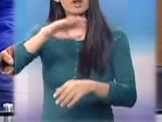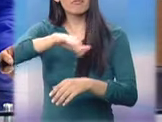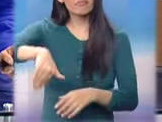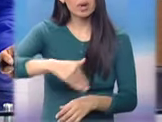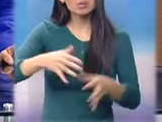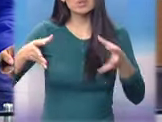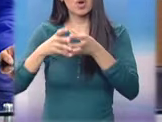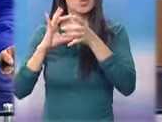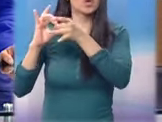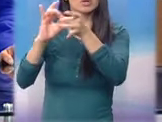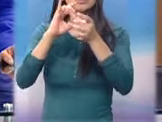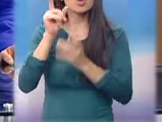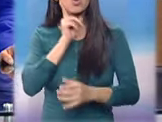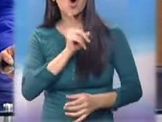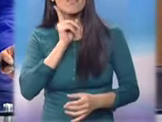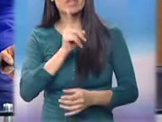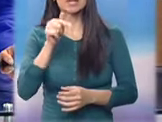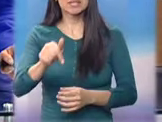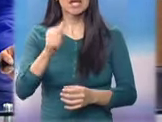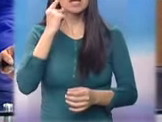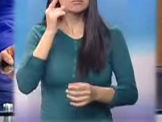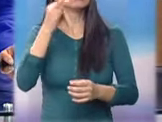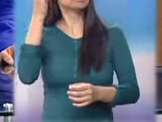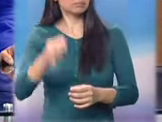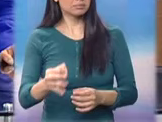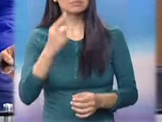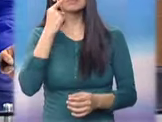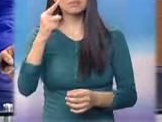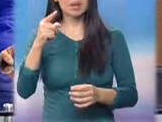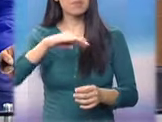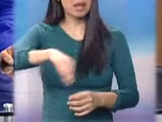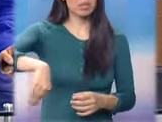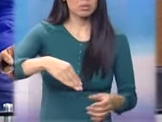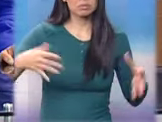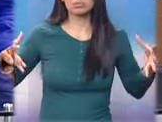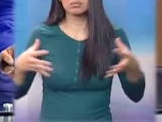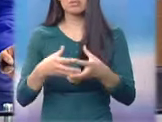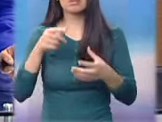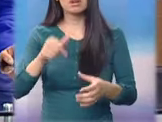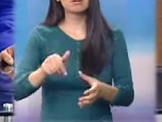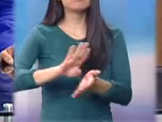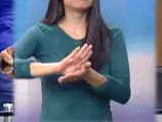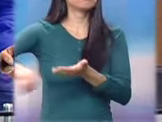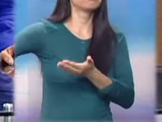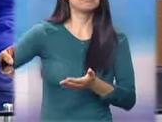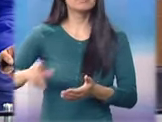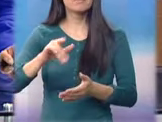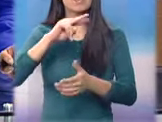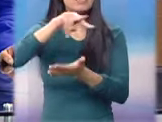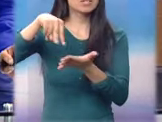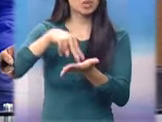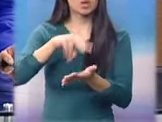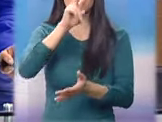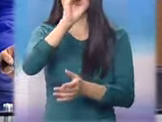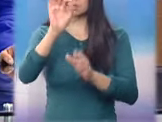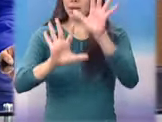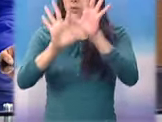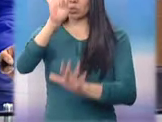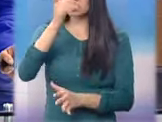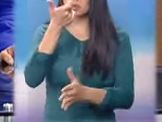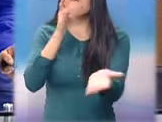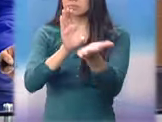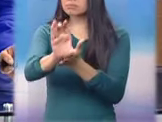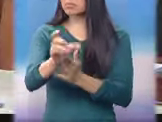Nacional de Organizaciones de Jóvenes Mayas aseguraron que el sector indígena está siendo excluido del Presupuesto Nacional 2014.